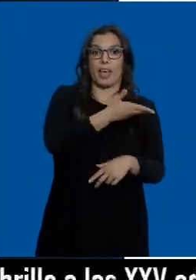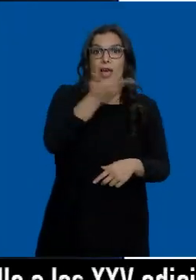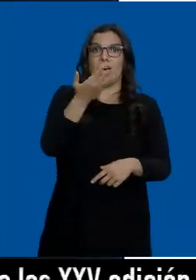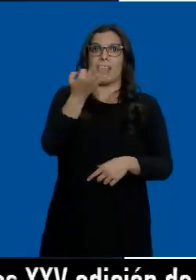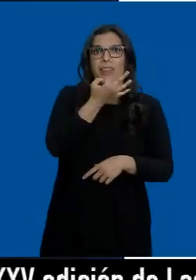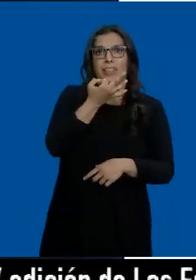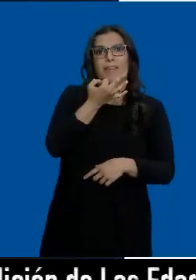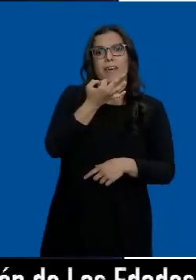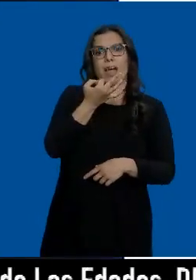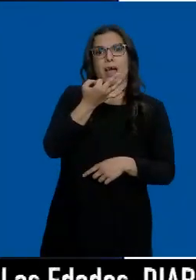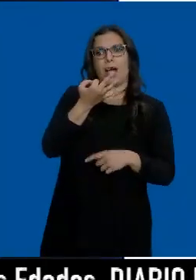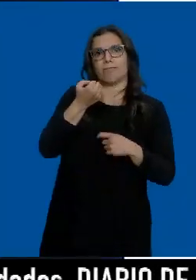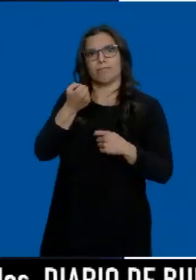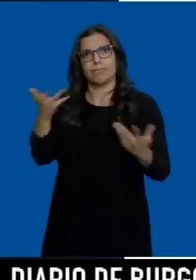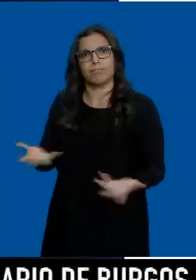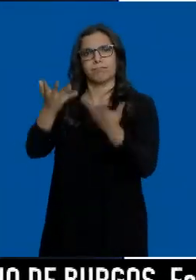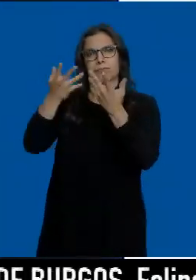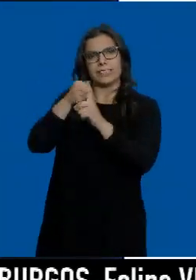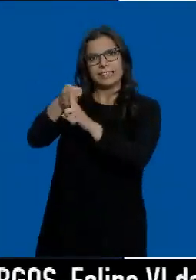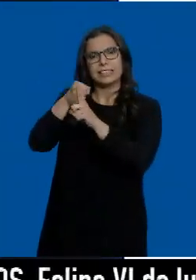pinchar, tiene que empujar.